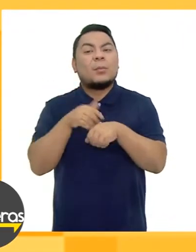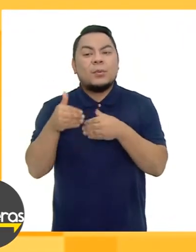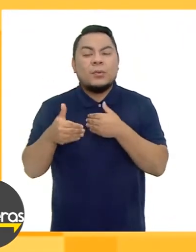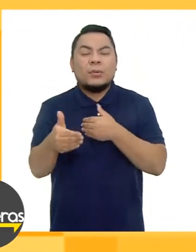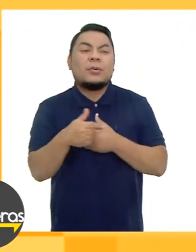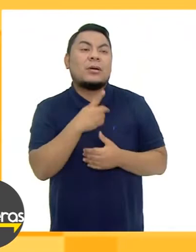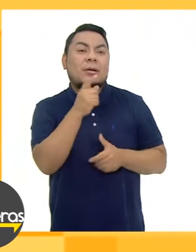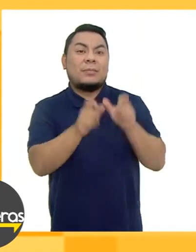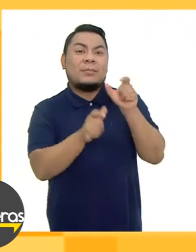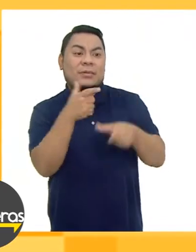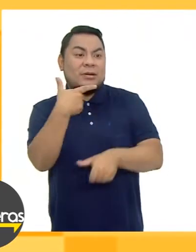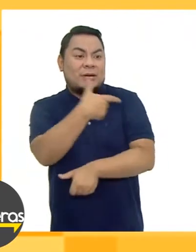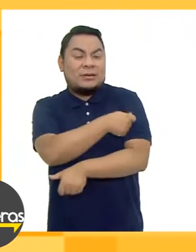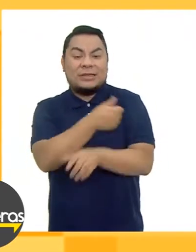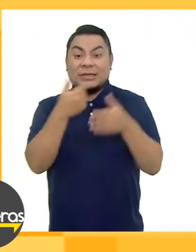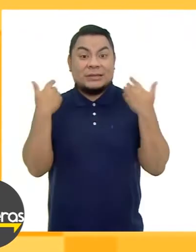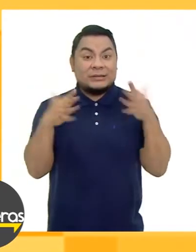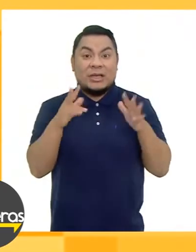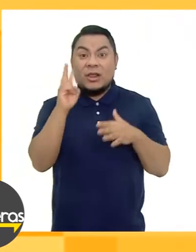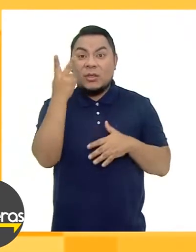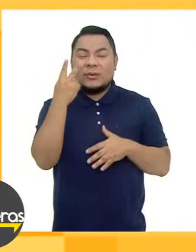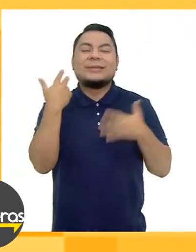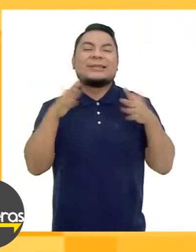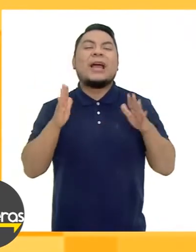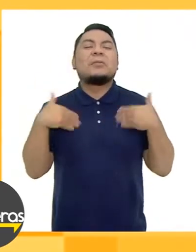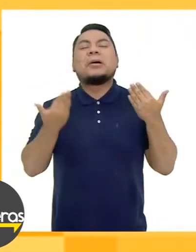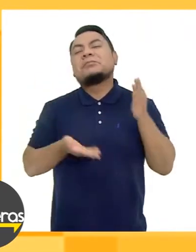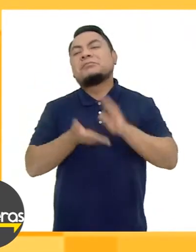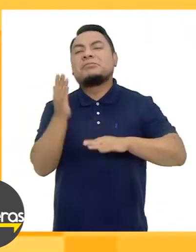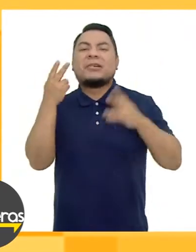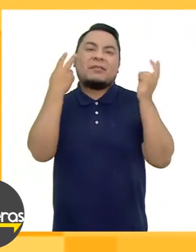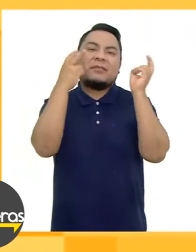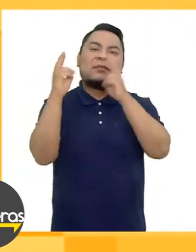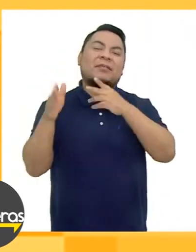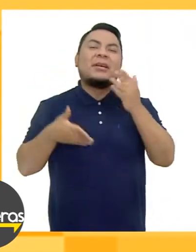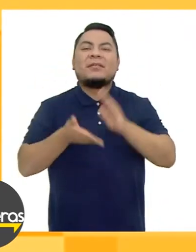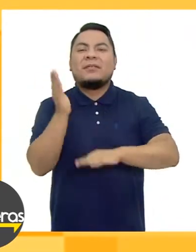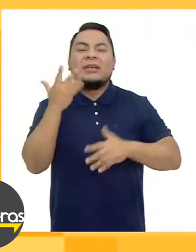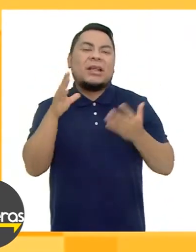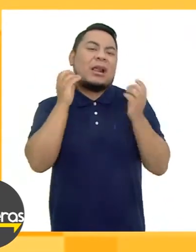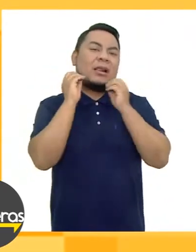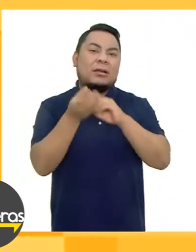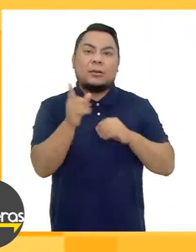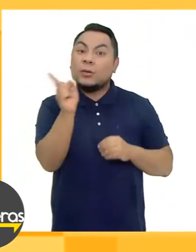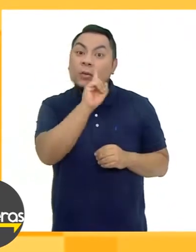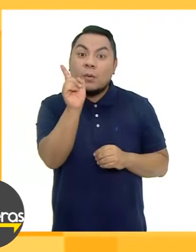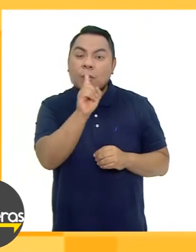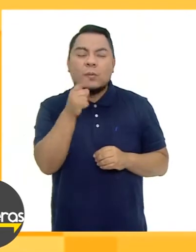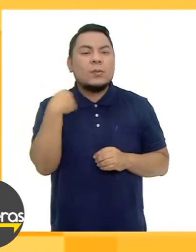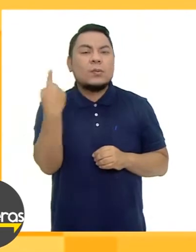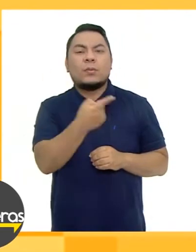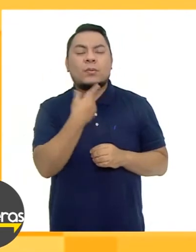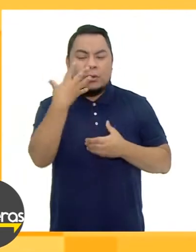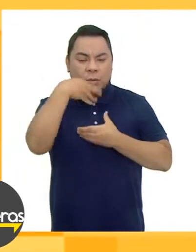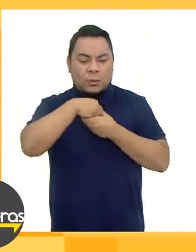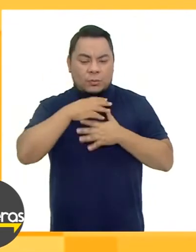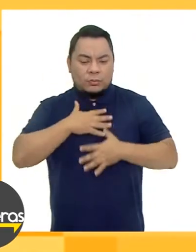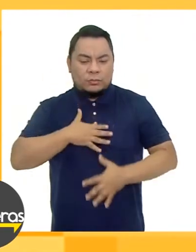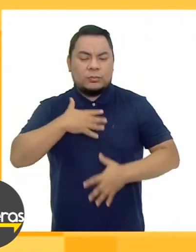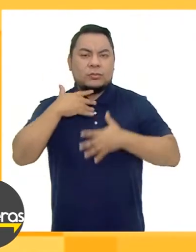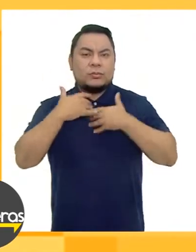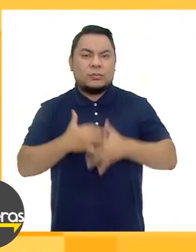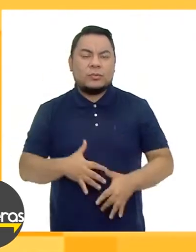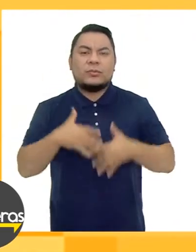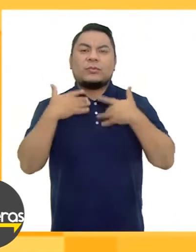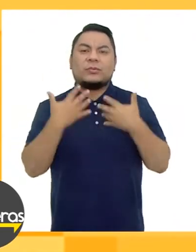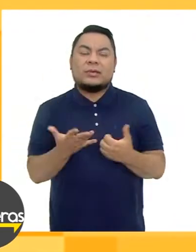Hay muchas personas que creen que porque ya les vacunaron con la segunda dosis pueden fácilmente ya salir No, tienen que esperar un tiempo a crear los anticuerpos que a veces